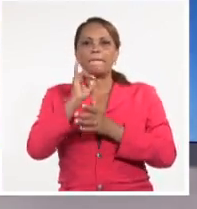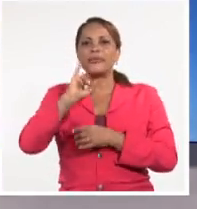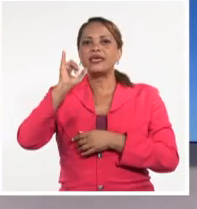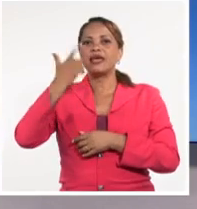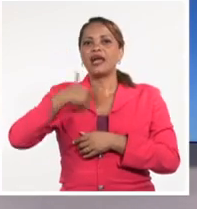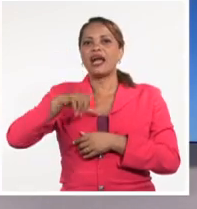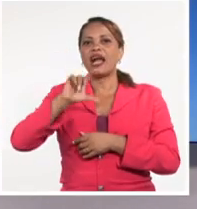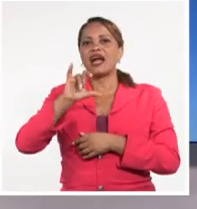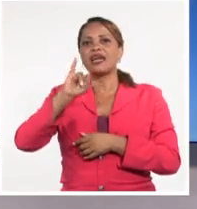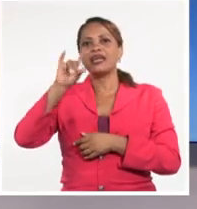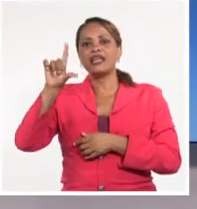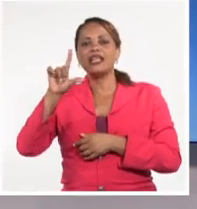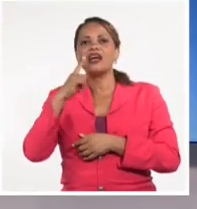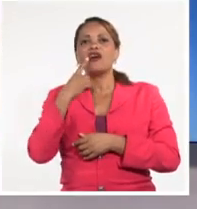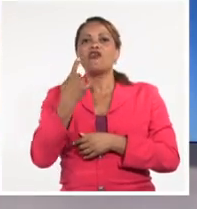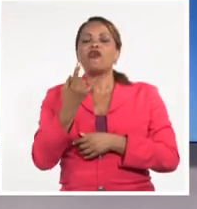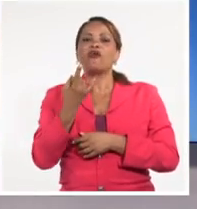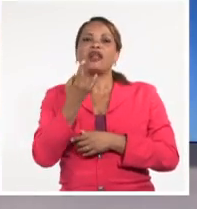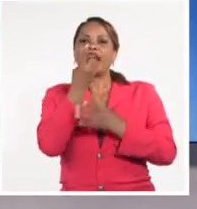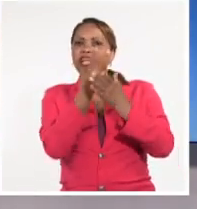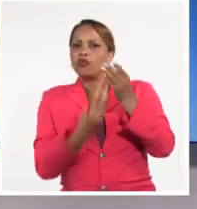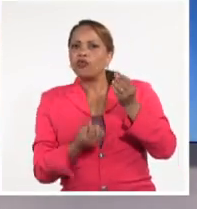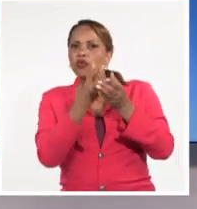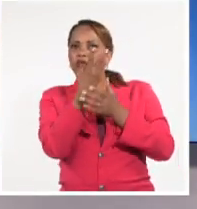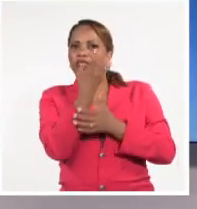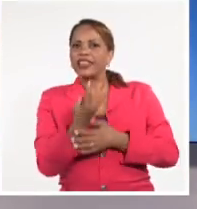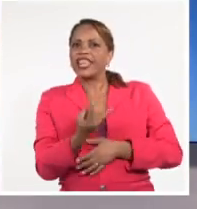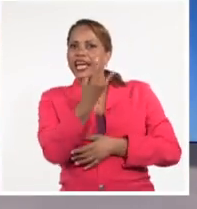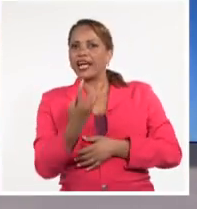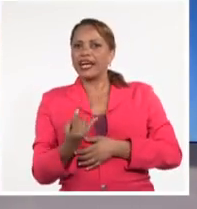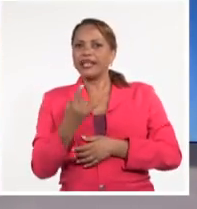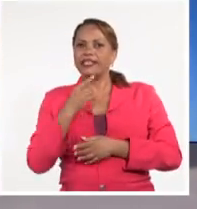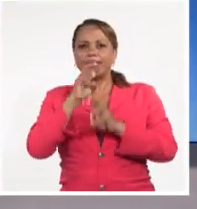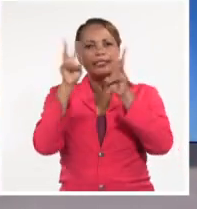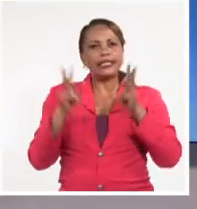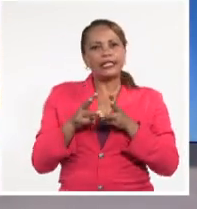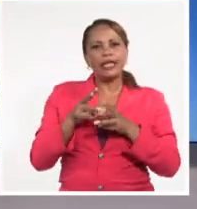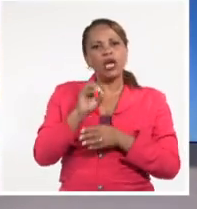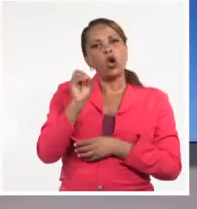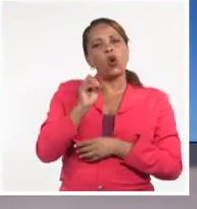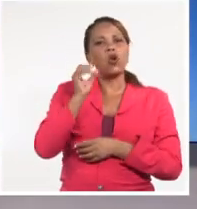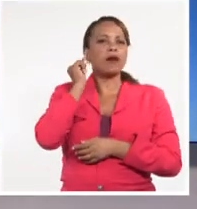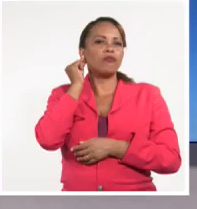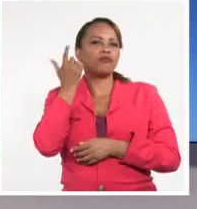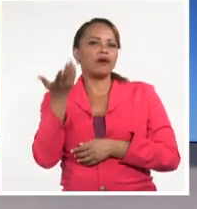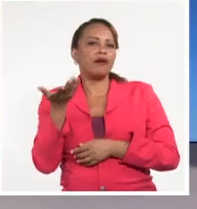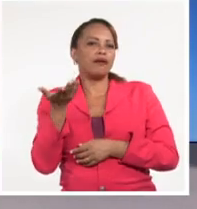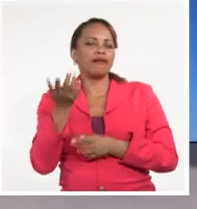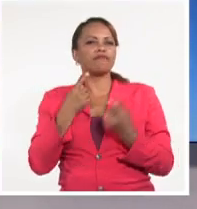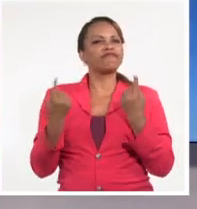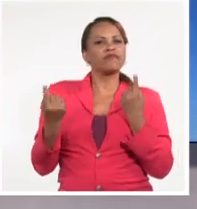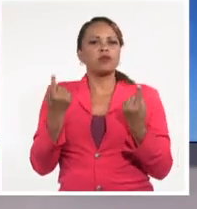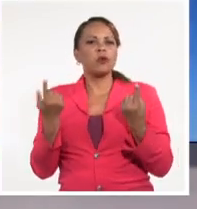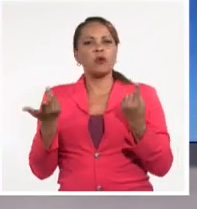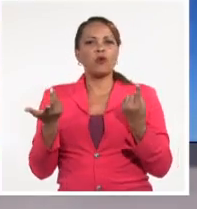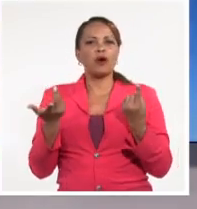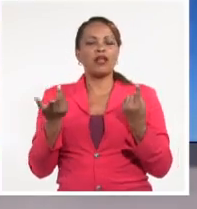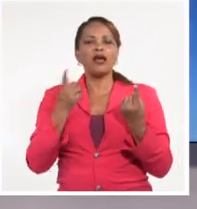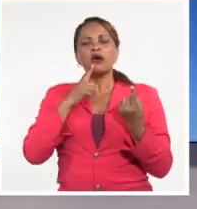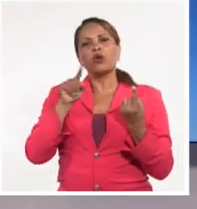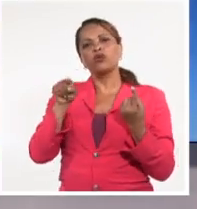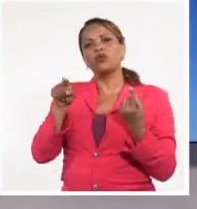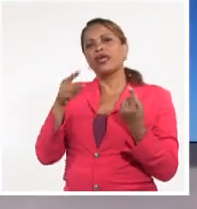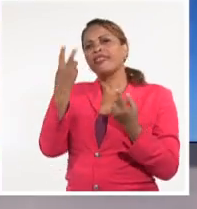que descargaste, fuiste tú, tú la descargaste de internet, o fue la chamaca del chamaco. O a Mijail, ustedes